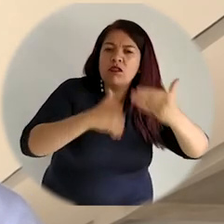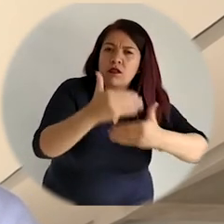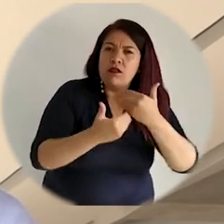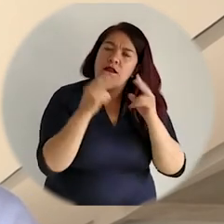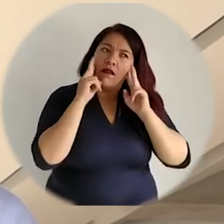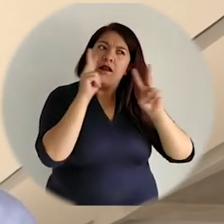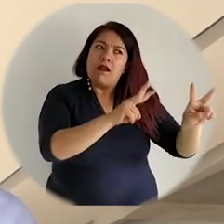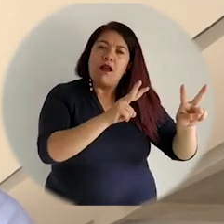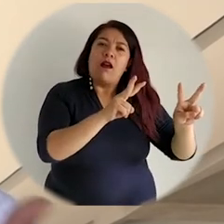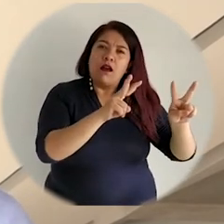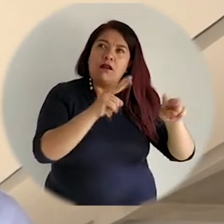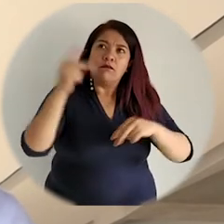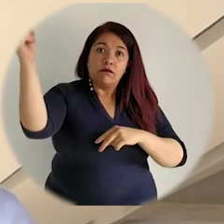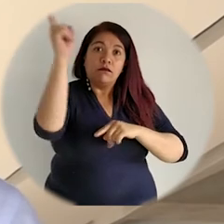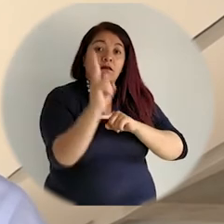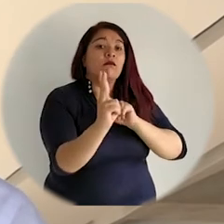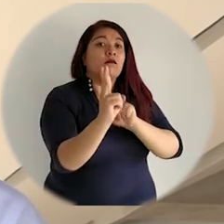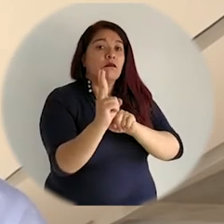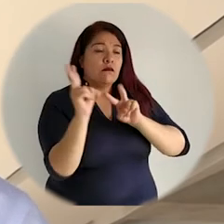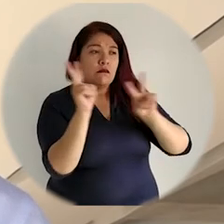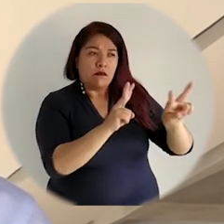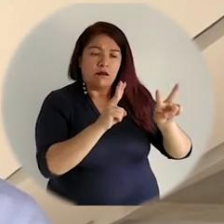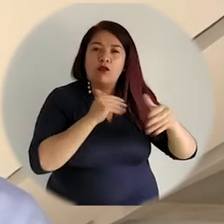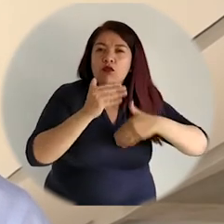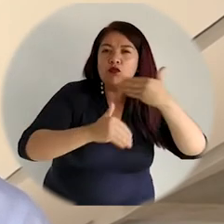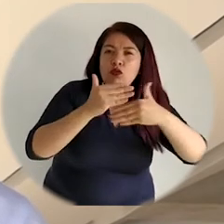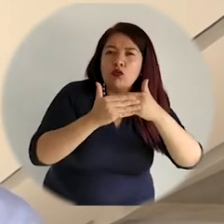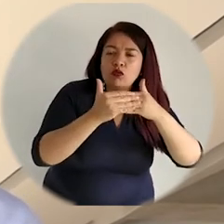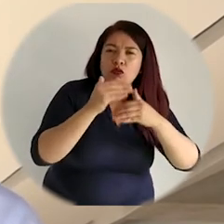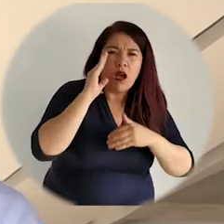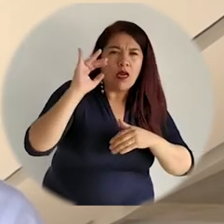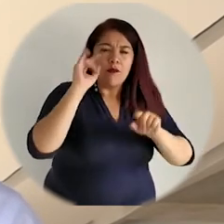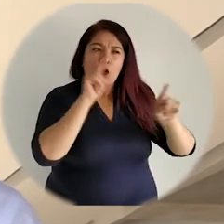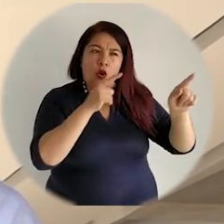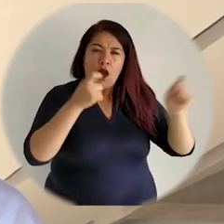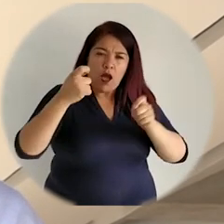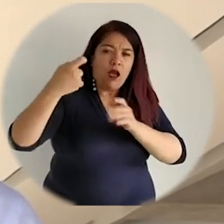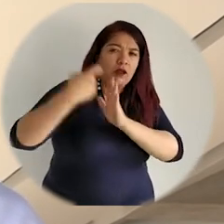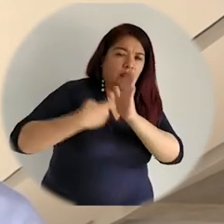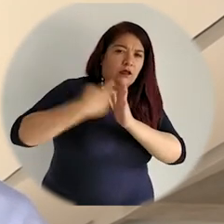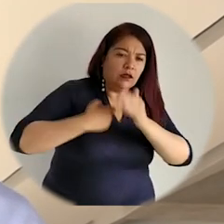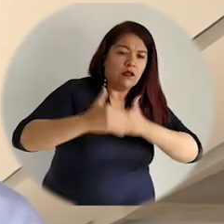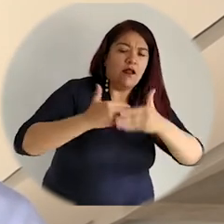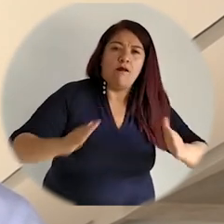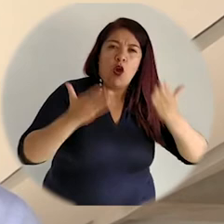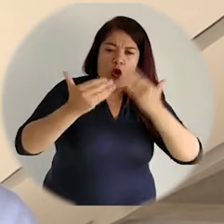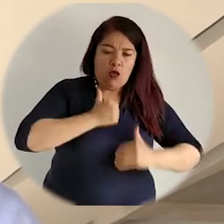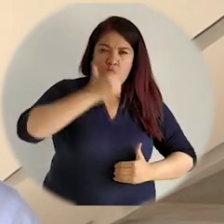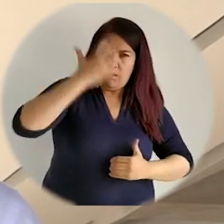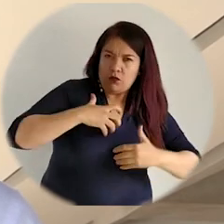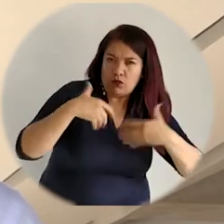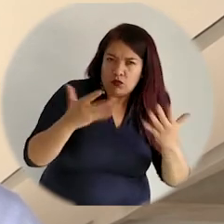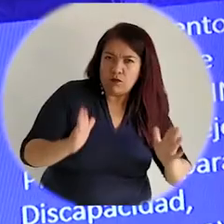también estos procesos nos dan una mirada externa para que nosotros en nuestros procesos académicos podamos hacer algunos ajustes y considerarlos en nuestros